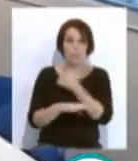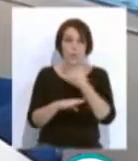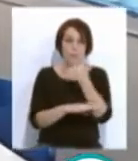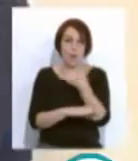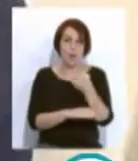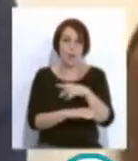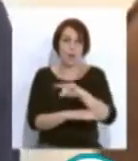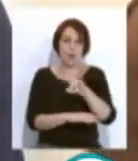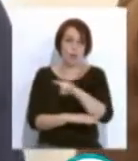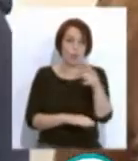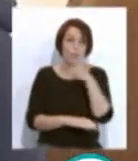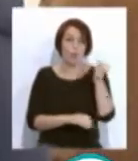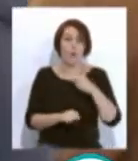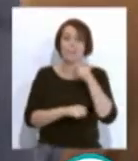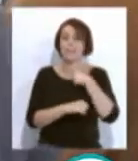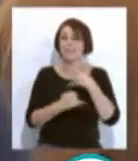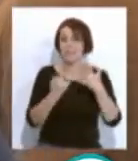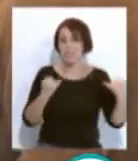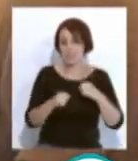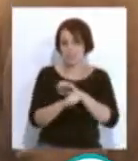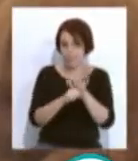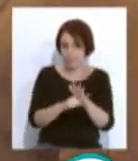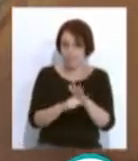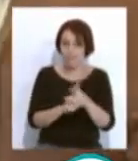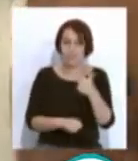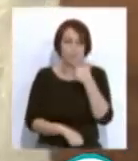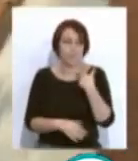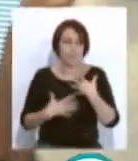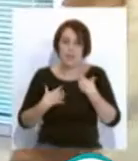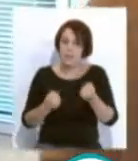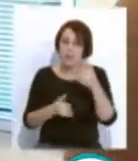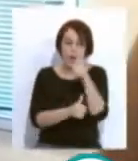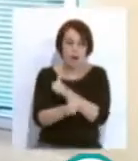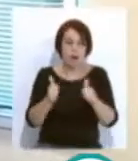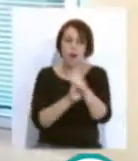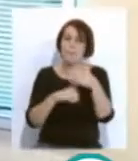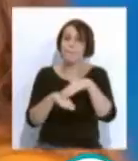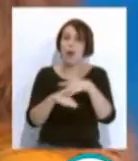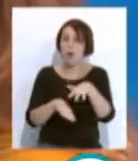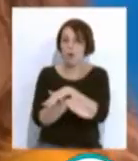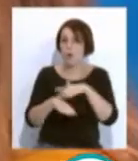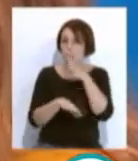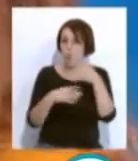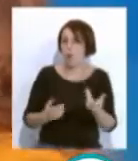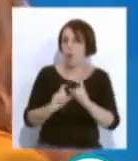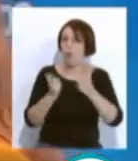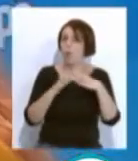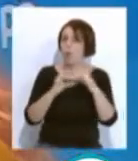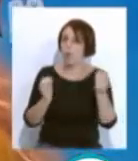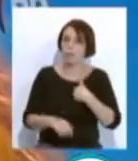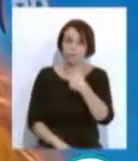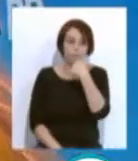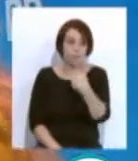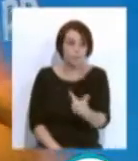por la crisis de la COVID-19. Nieto asegura que la sanidad es una prioridad para el gobierno actual de la Junta de Andalucía y lo